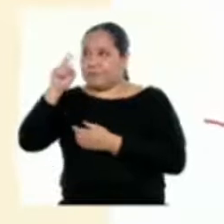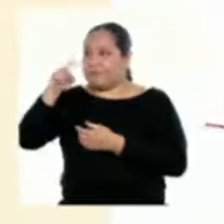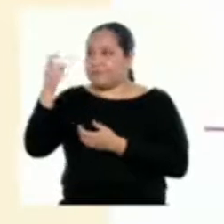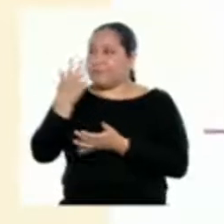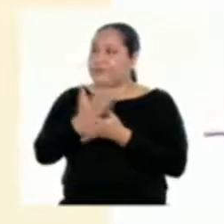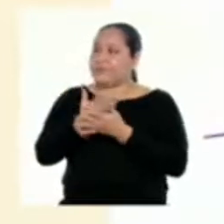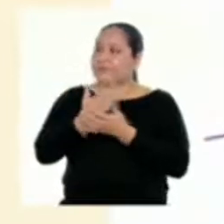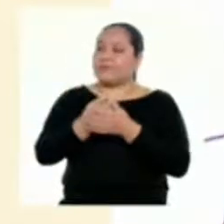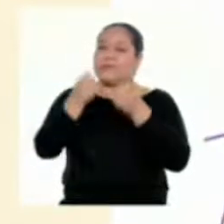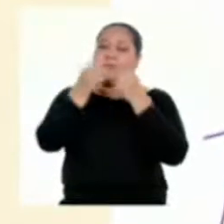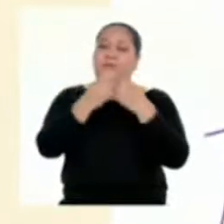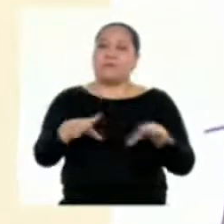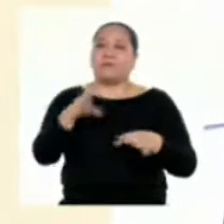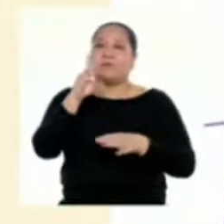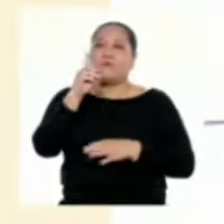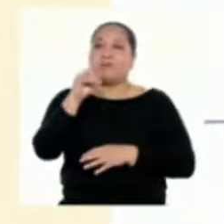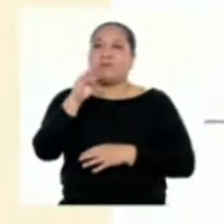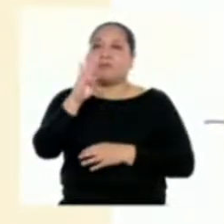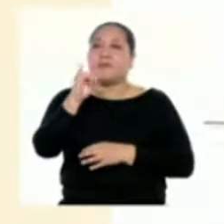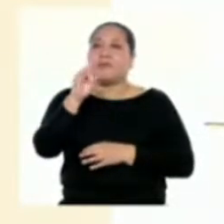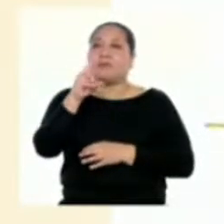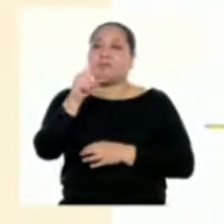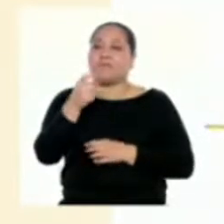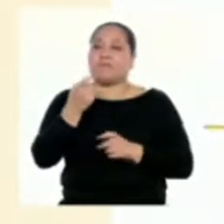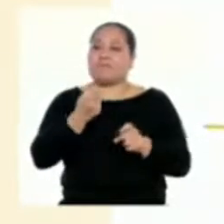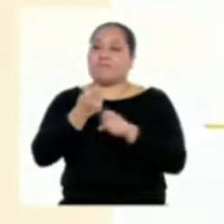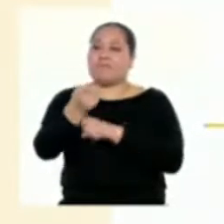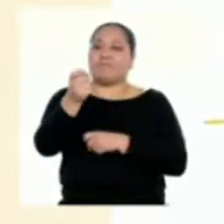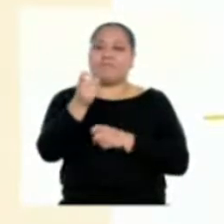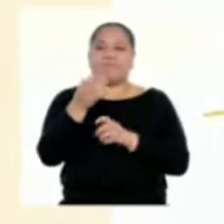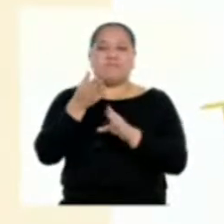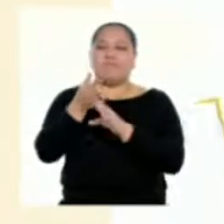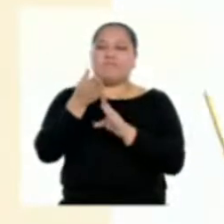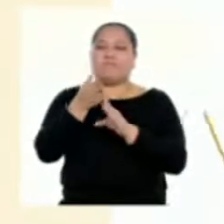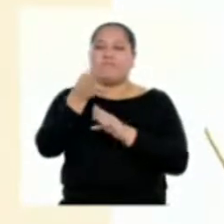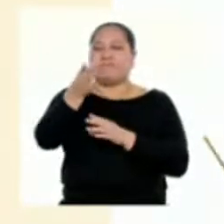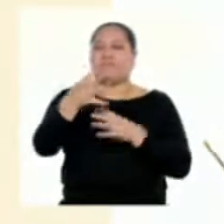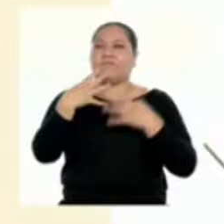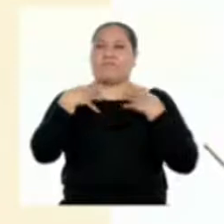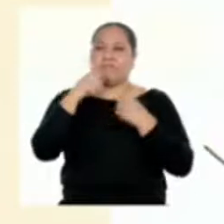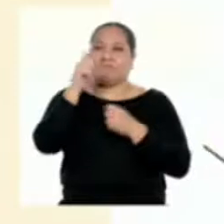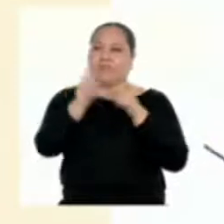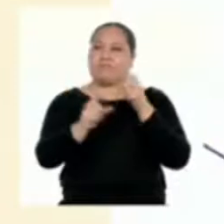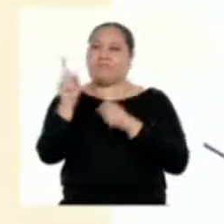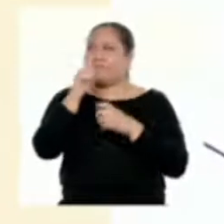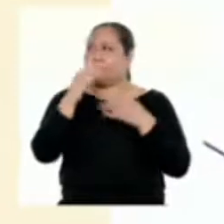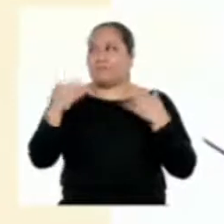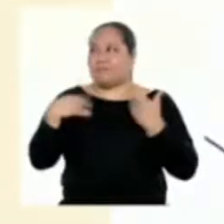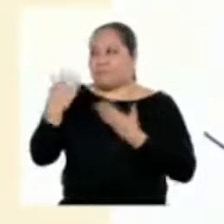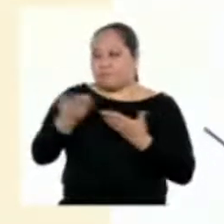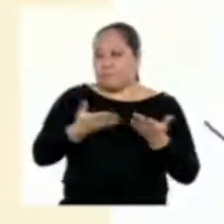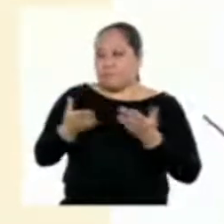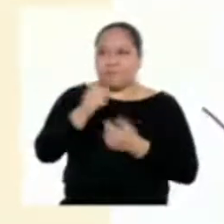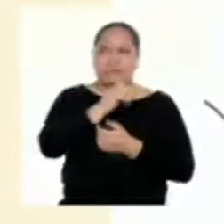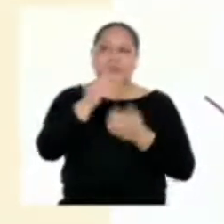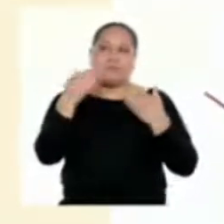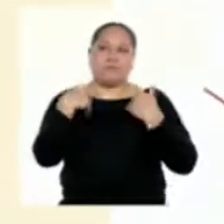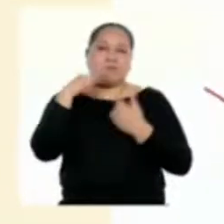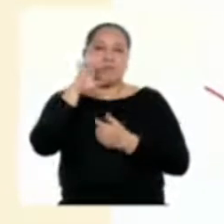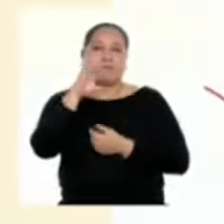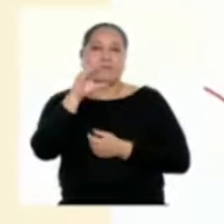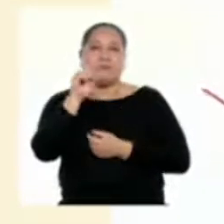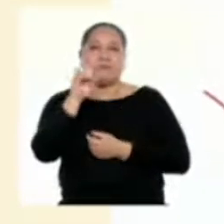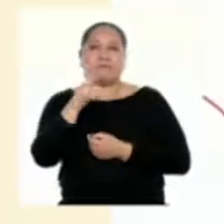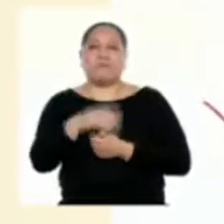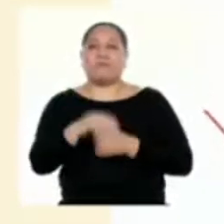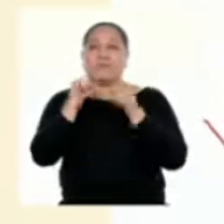biodiversidad tendría un impacto directo y claro en la salud humana si nos quedamos sin servicios ni ecosistemas Continuemos con la